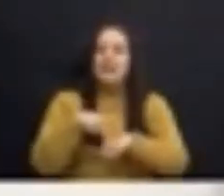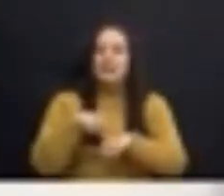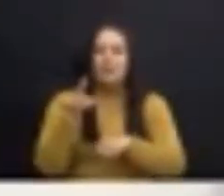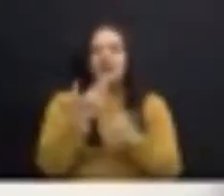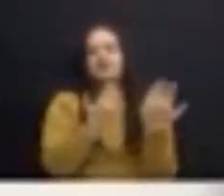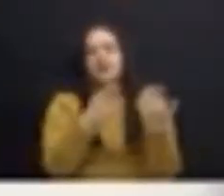tener que utilizarlo. Muchas gracias.